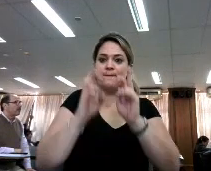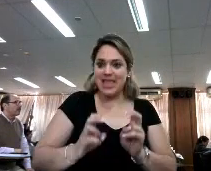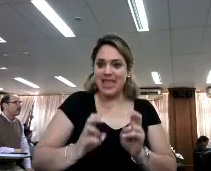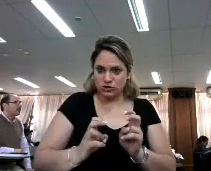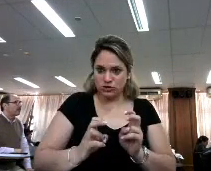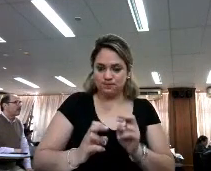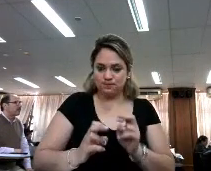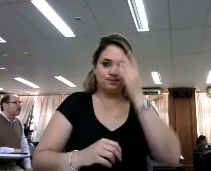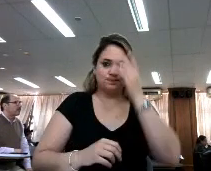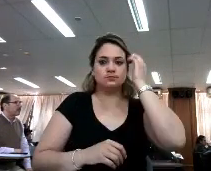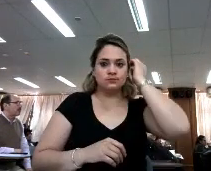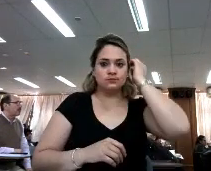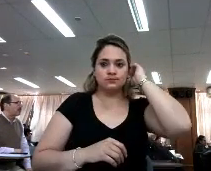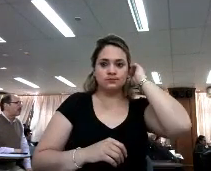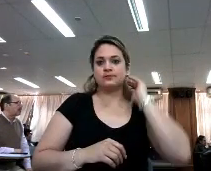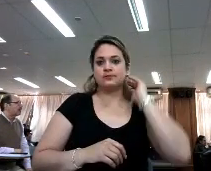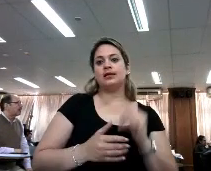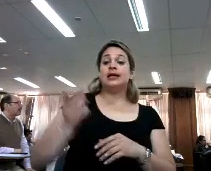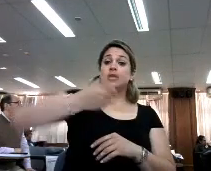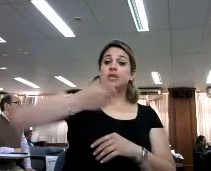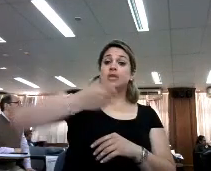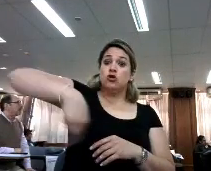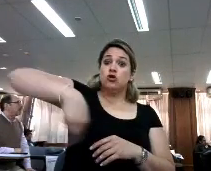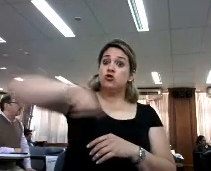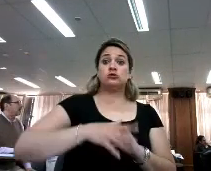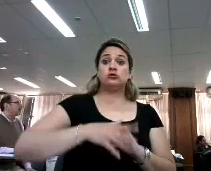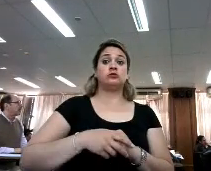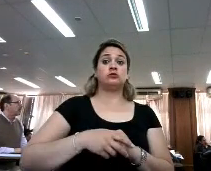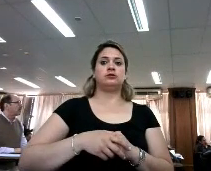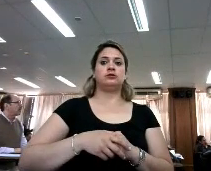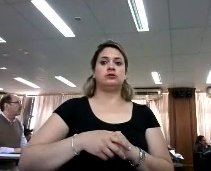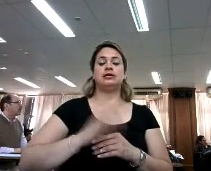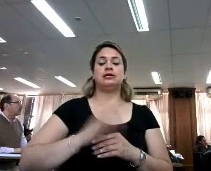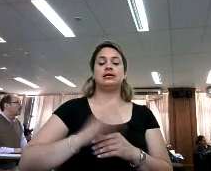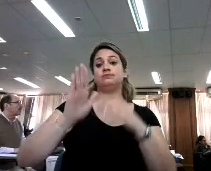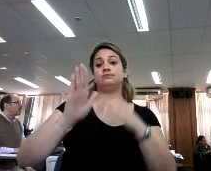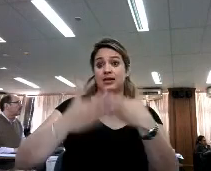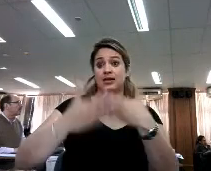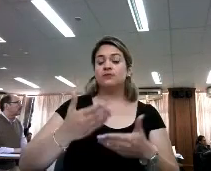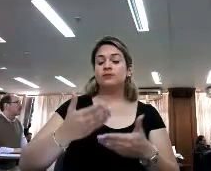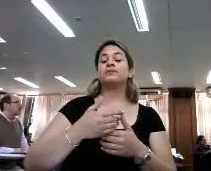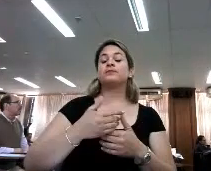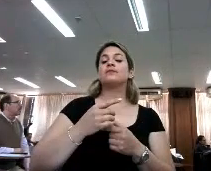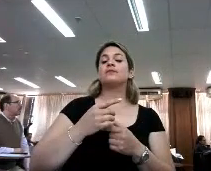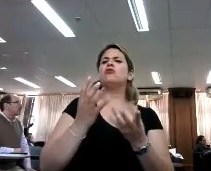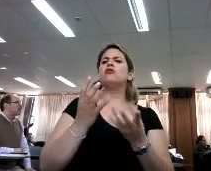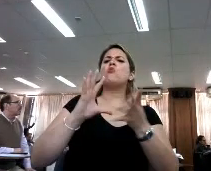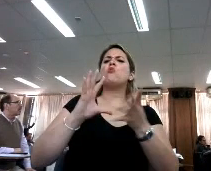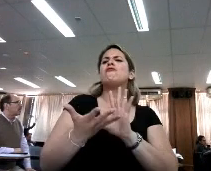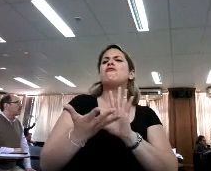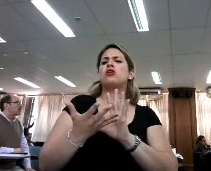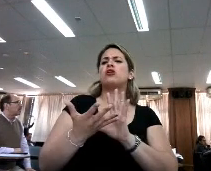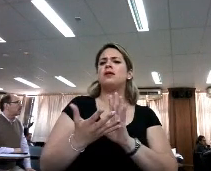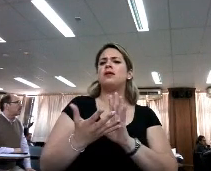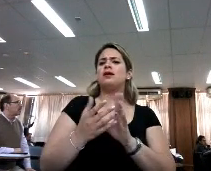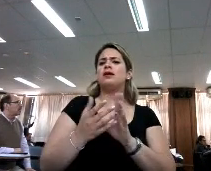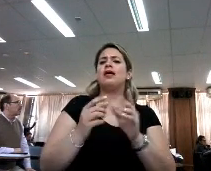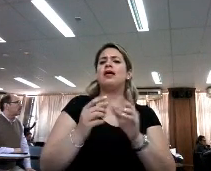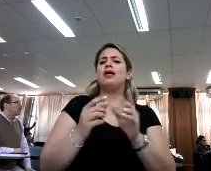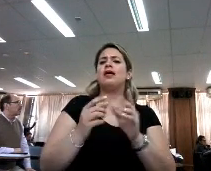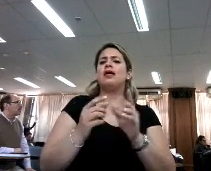Entonces nosotros lo que desarrollamos en el SEVIER fue una forma de hacer interactuar